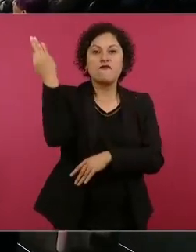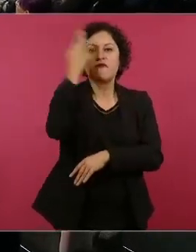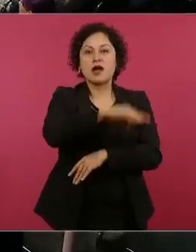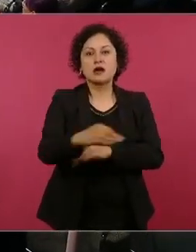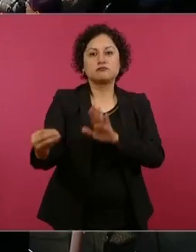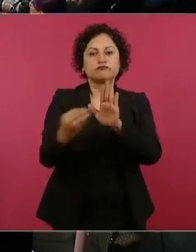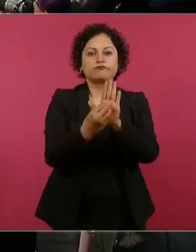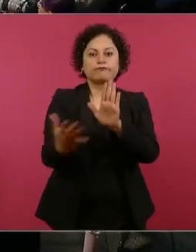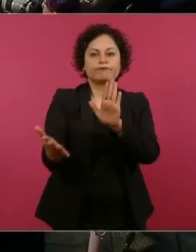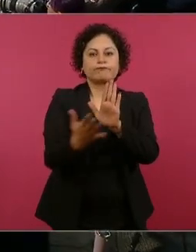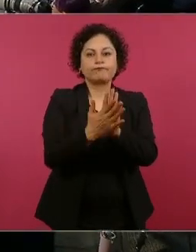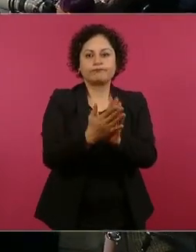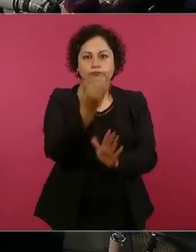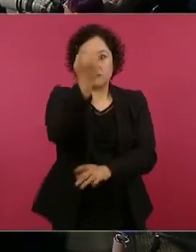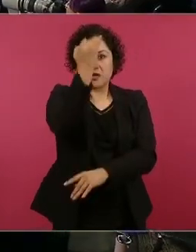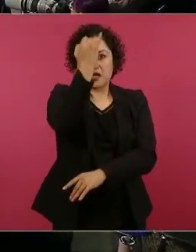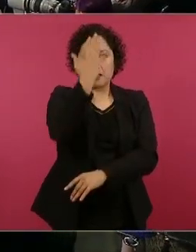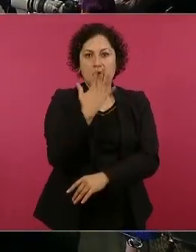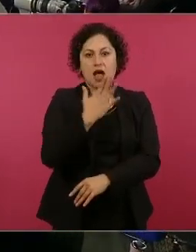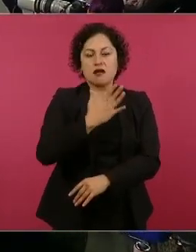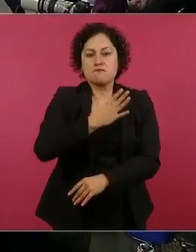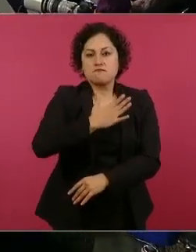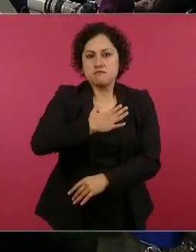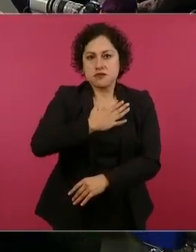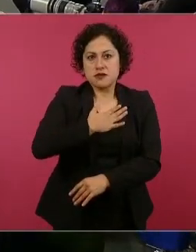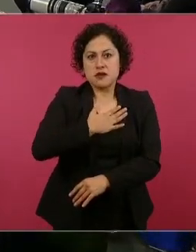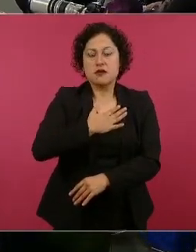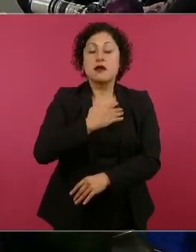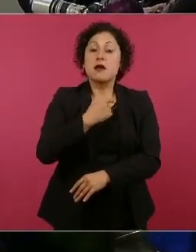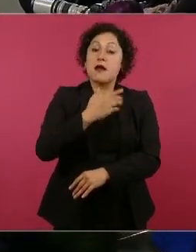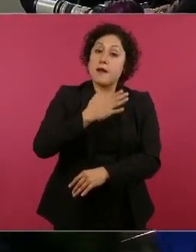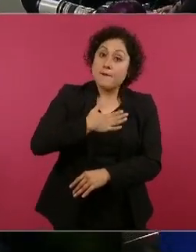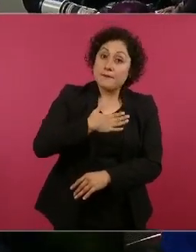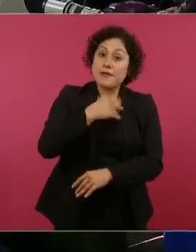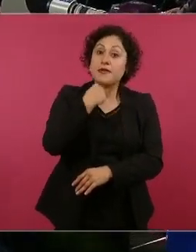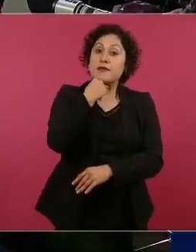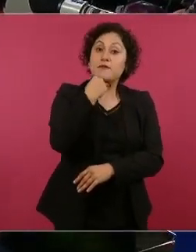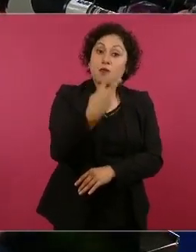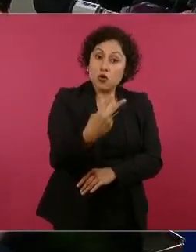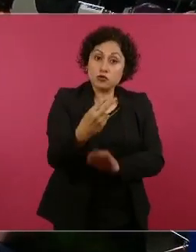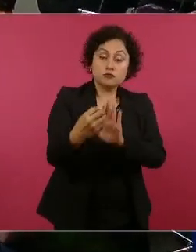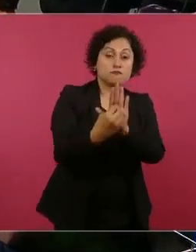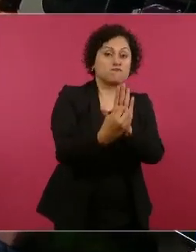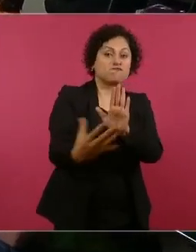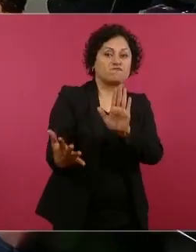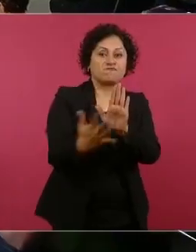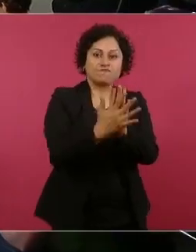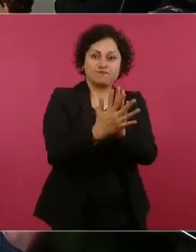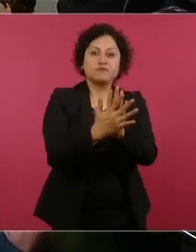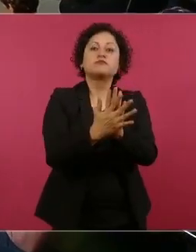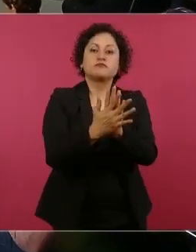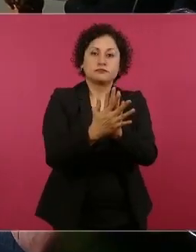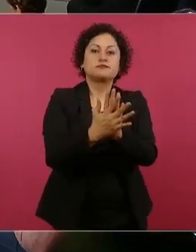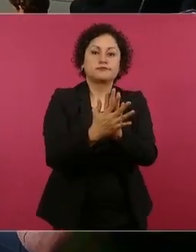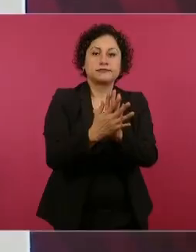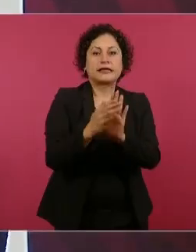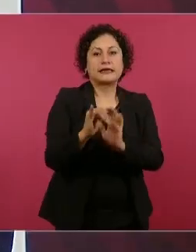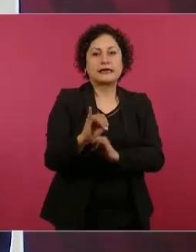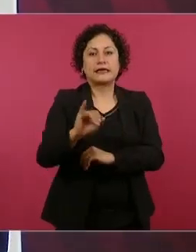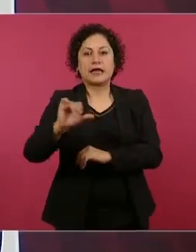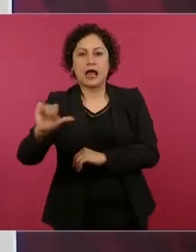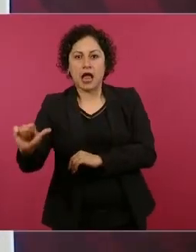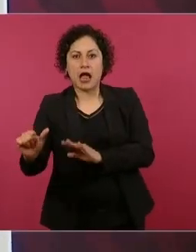Y mi voz están llamando a que compren acciones